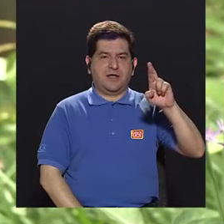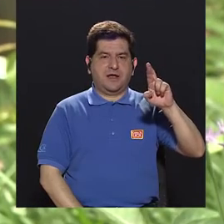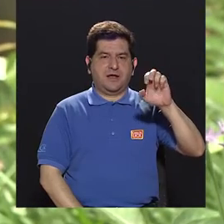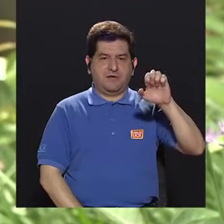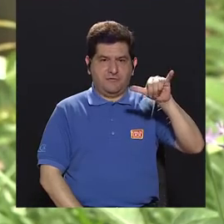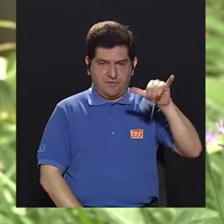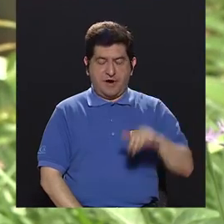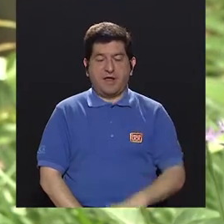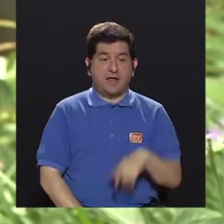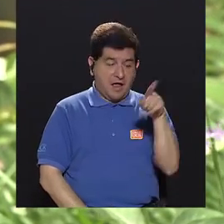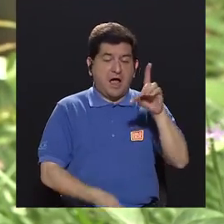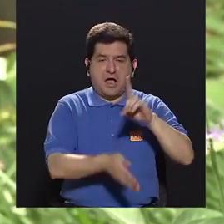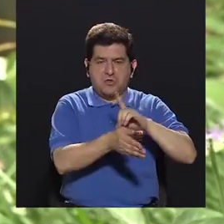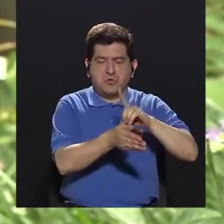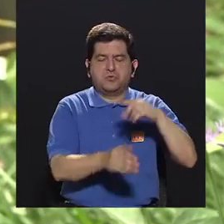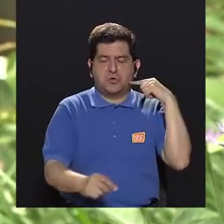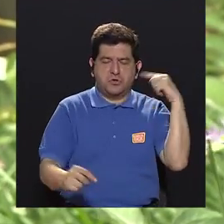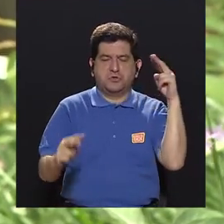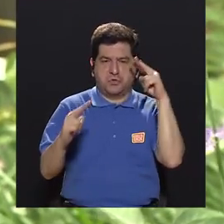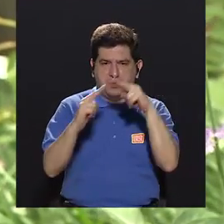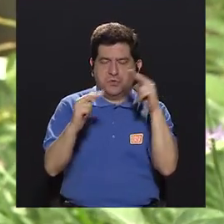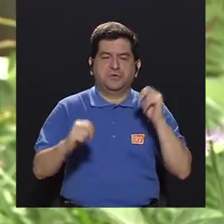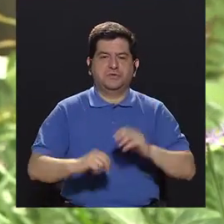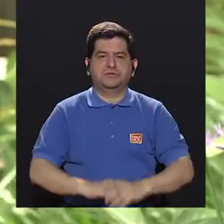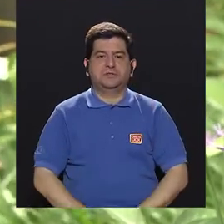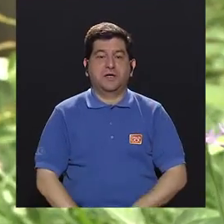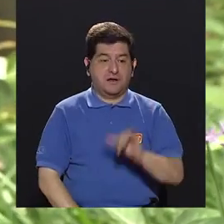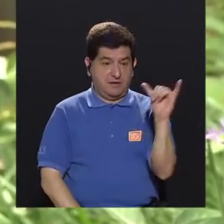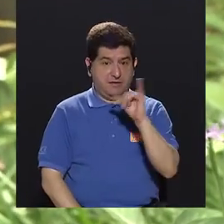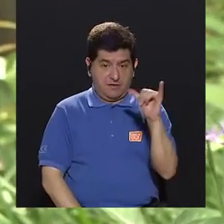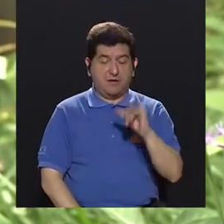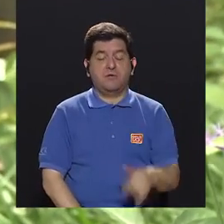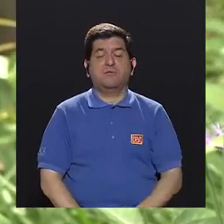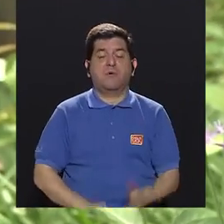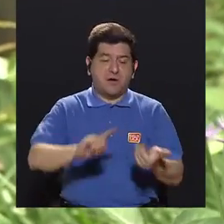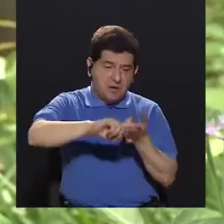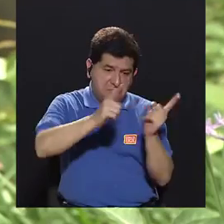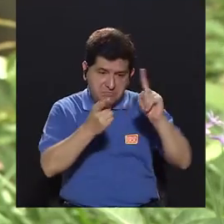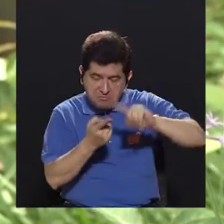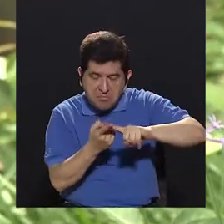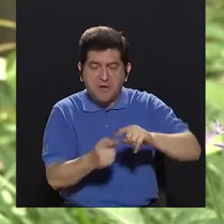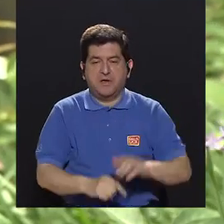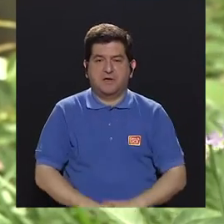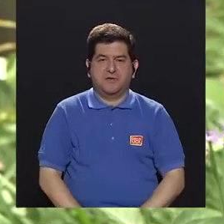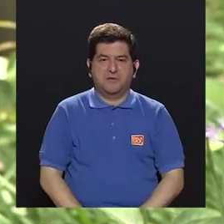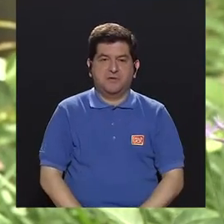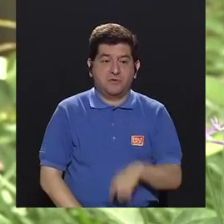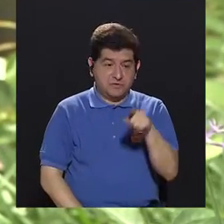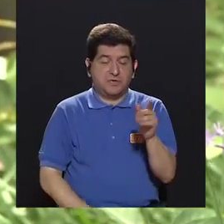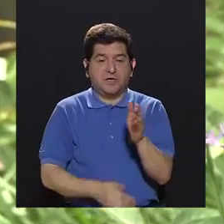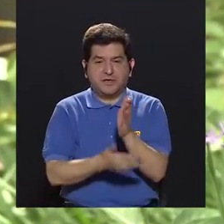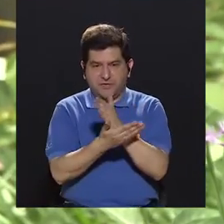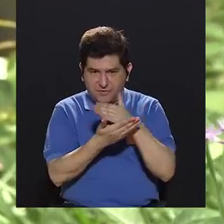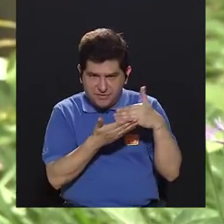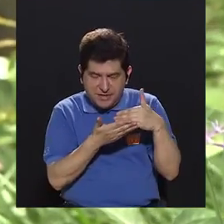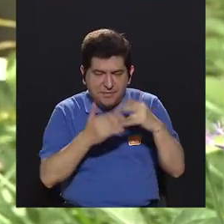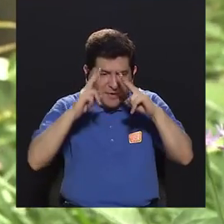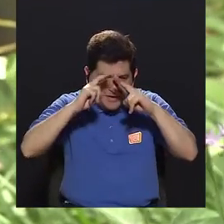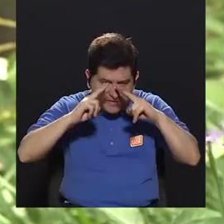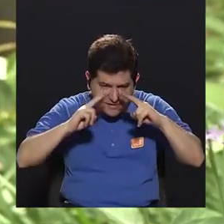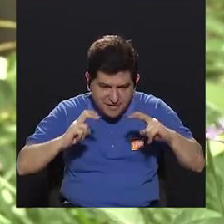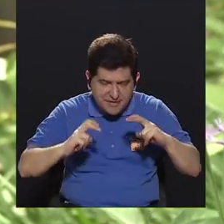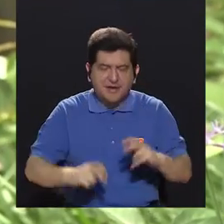hay unos médicos que conozco que son también amigos y que ellos están también en esta parte de